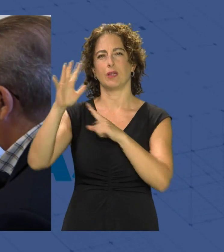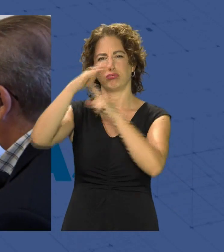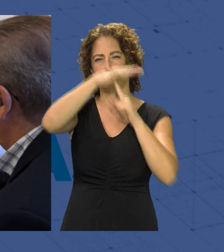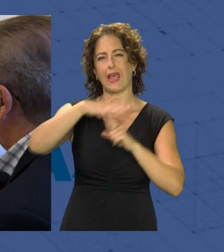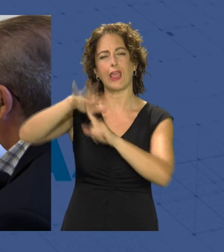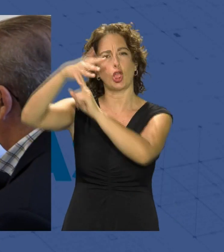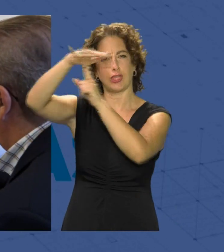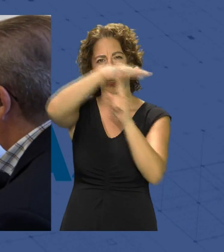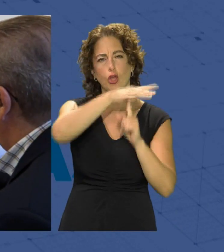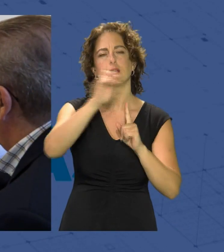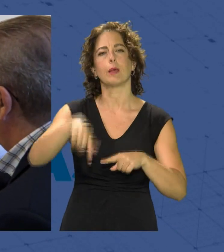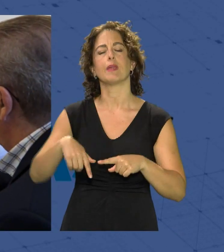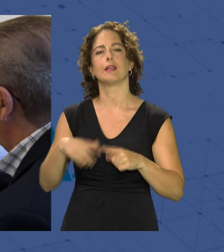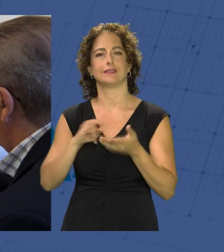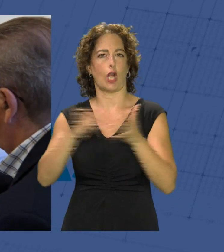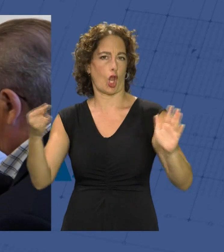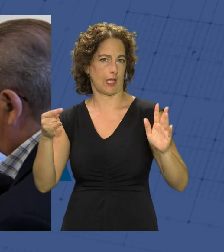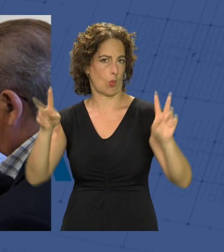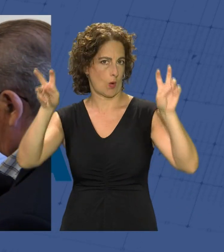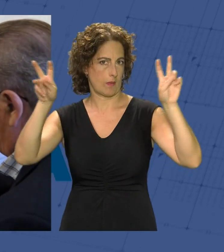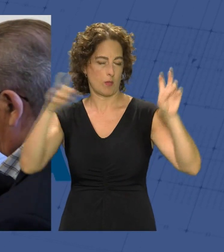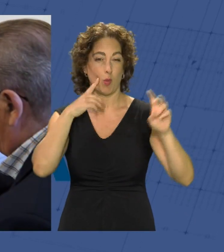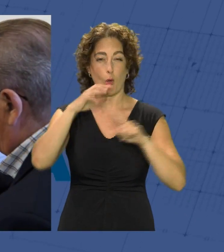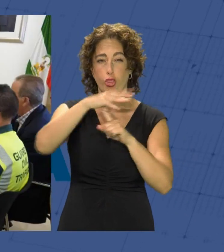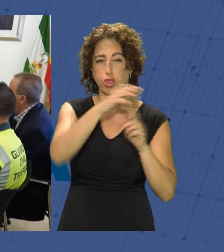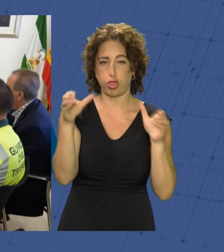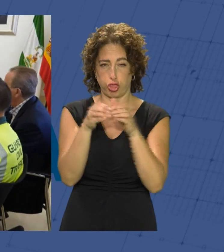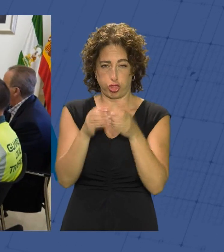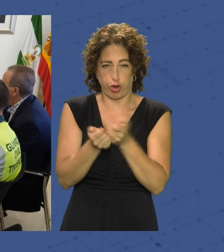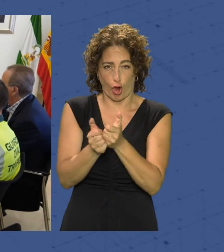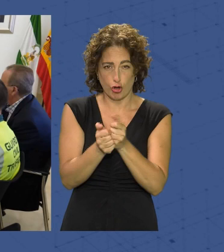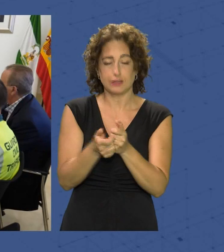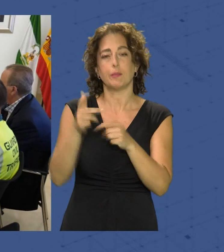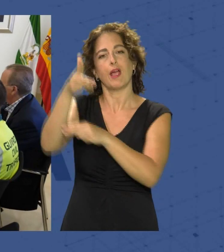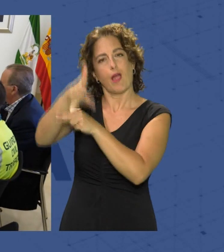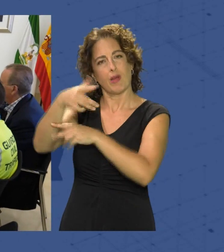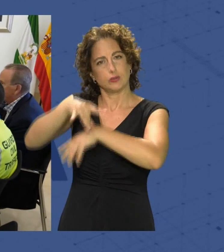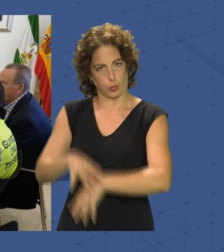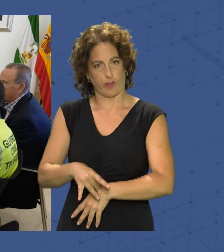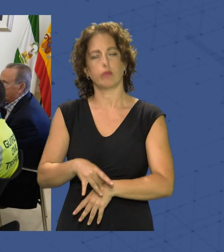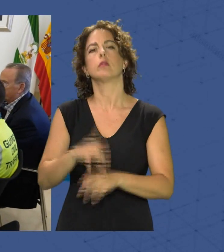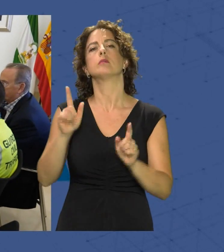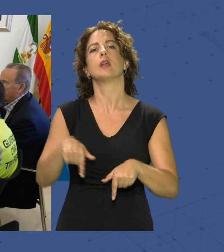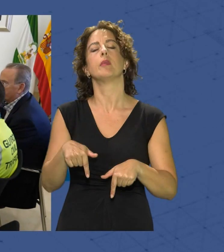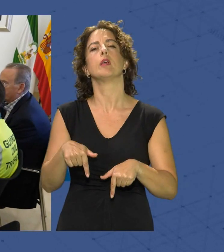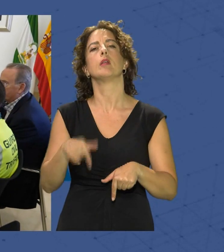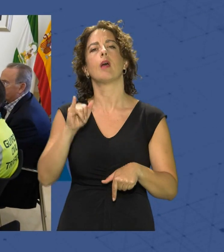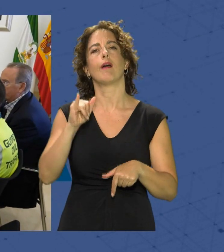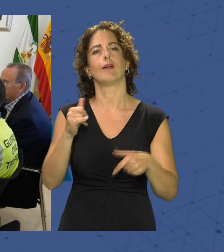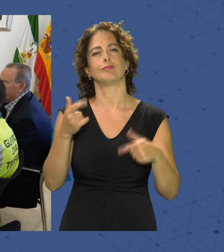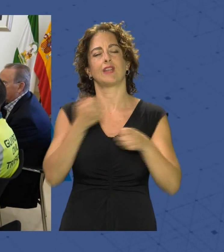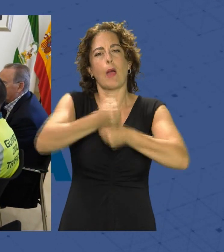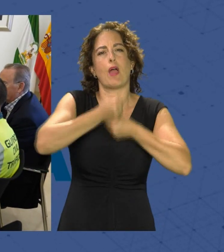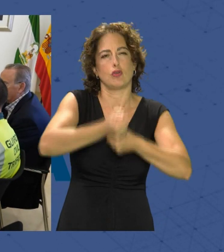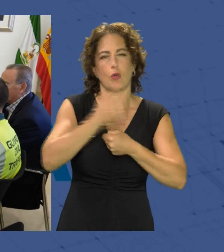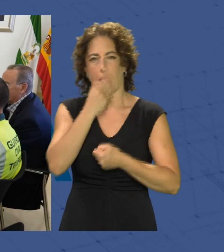helicóptero y el despliegue de alta tecnología con drones e instalación de cámaras de seguridad durante la celebración del festival se desplegarán también unidades de caballería